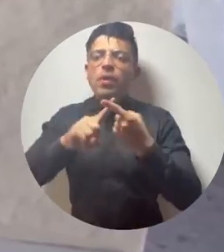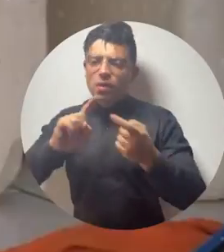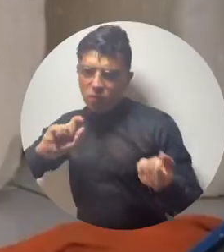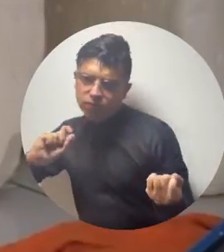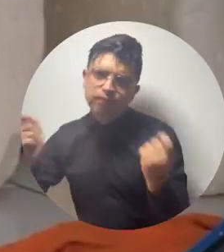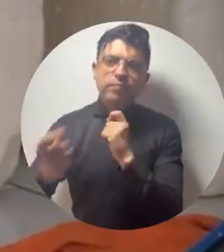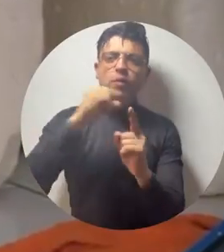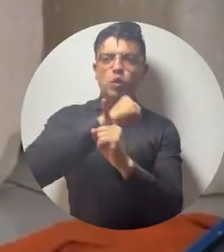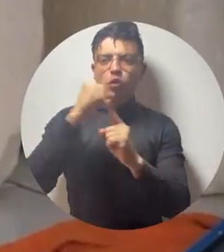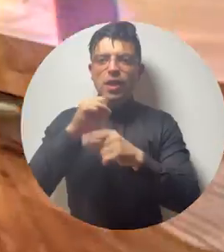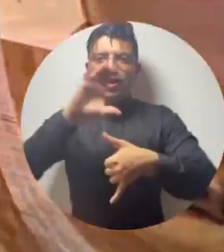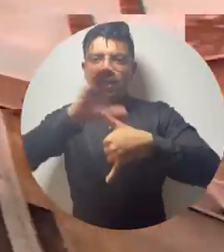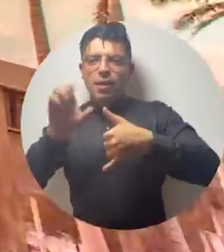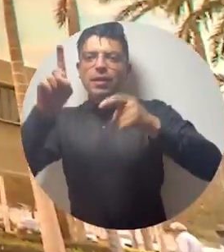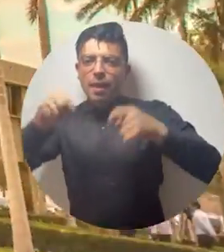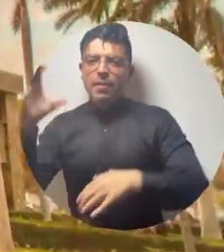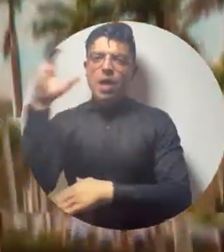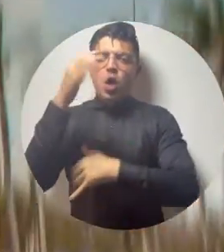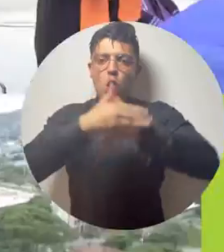en la región Caribe y Colombia.